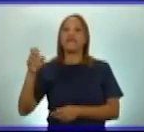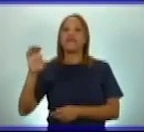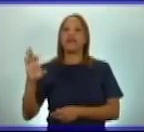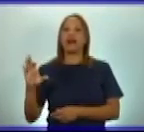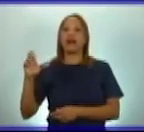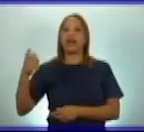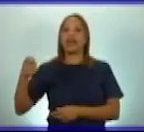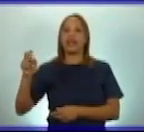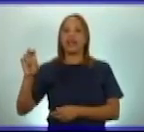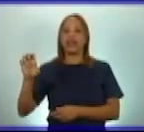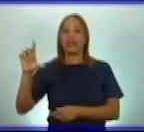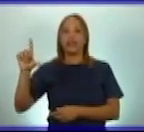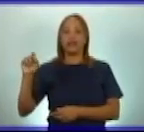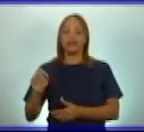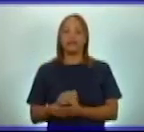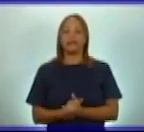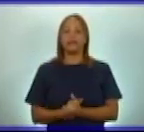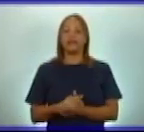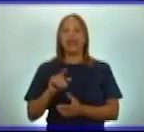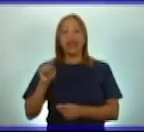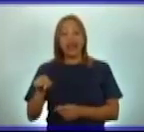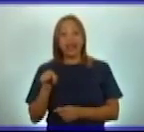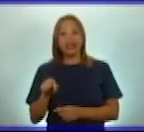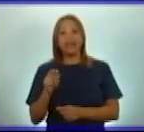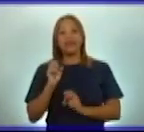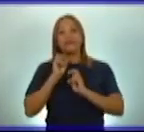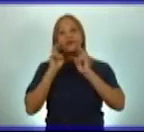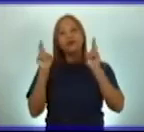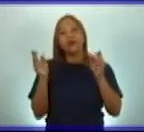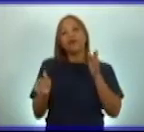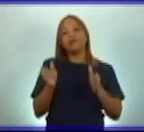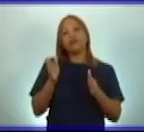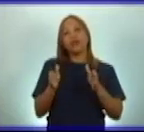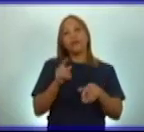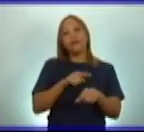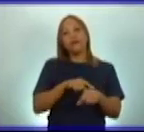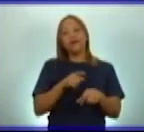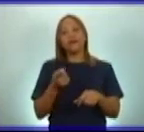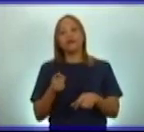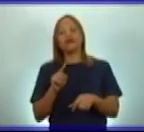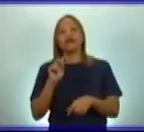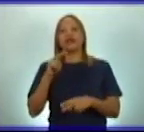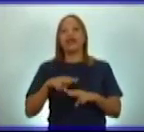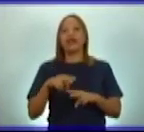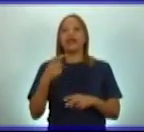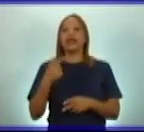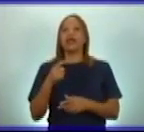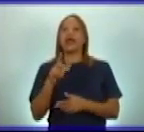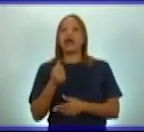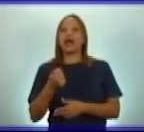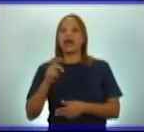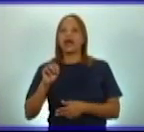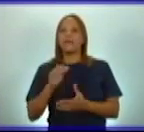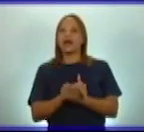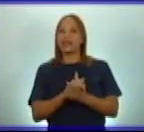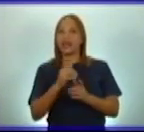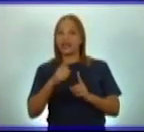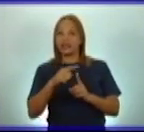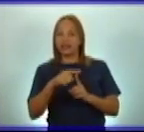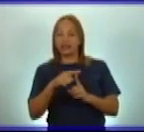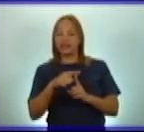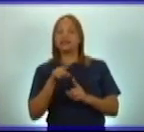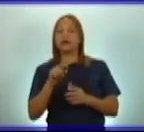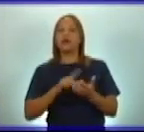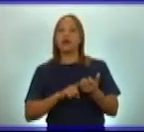Vivió un corto periodo en Anábanas con su padre. Después